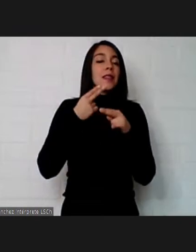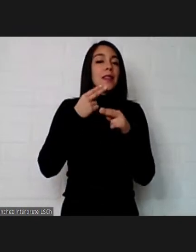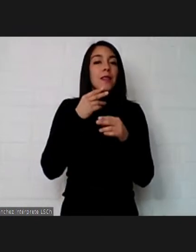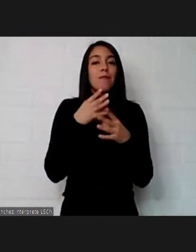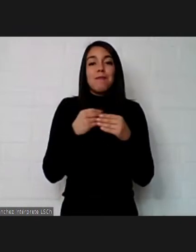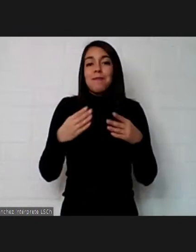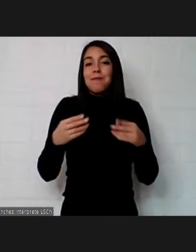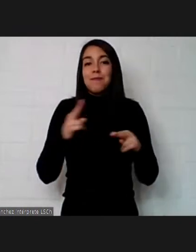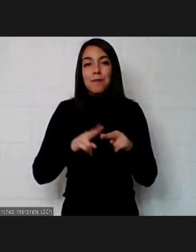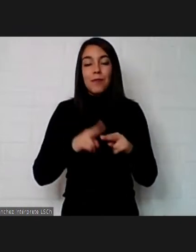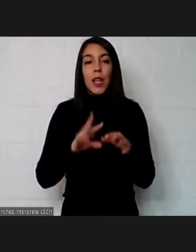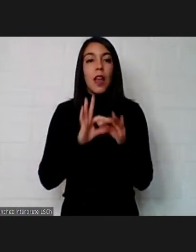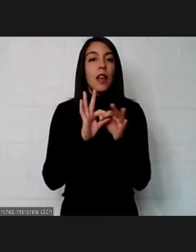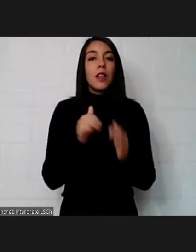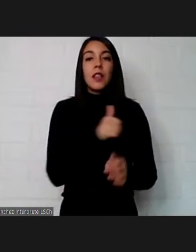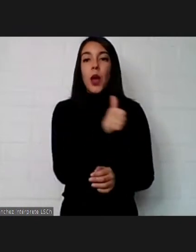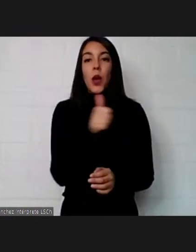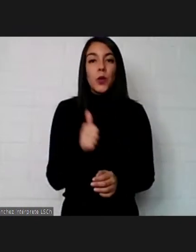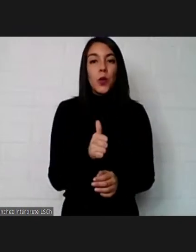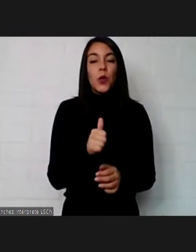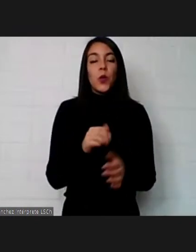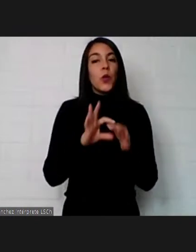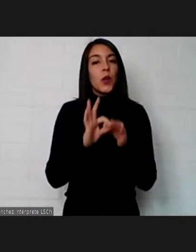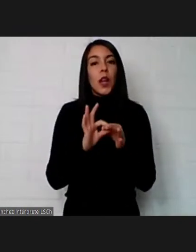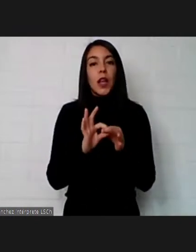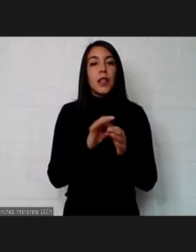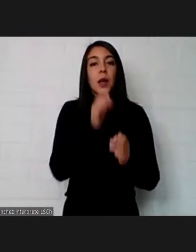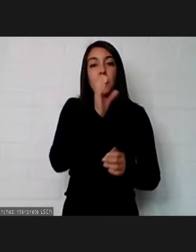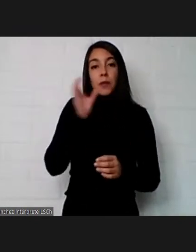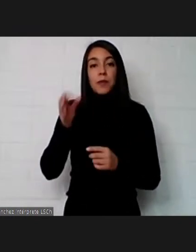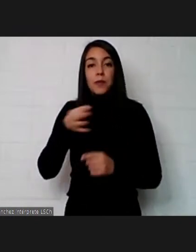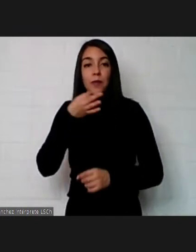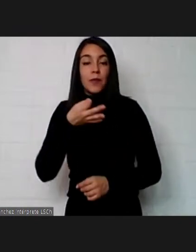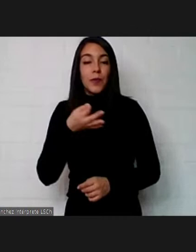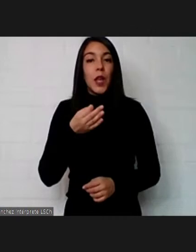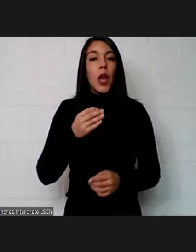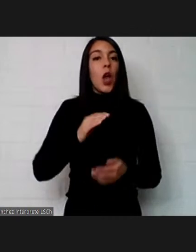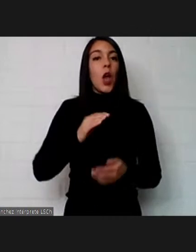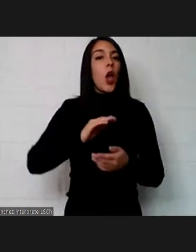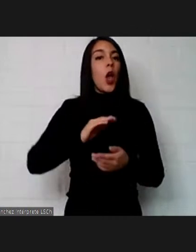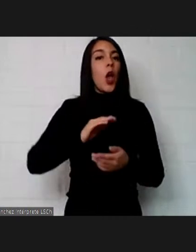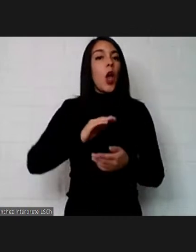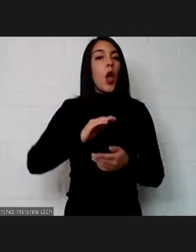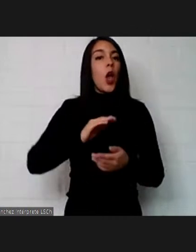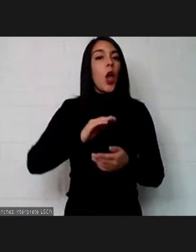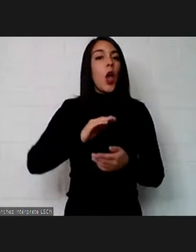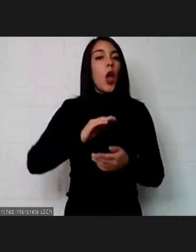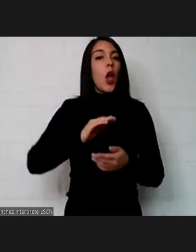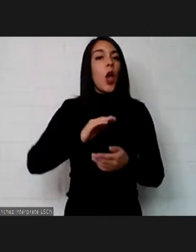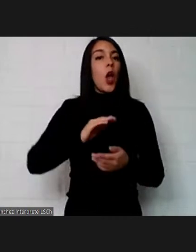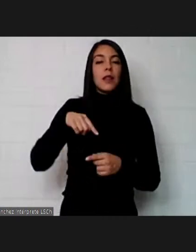muchas gracias a todos muchas gracias a los panelistas y por supuesto a todos los que estuvieron presentes en este seminario